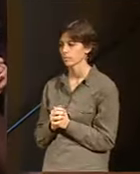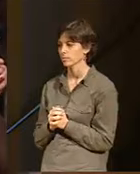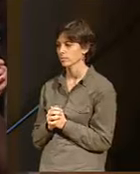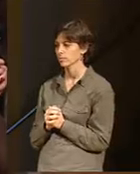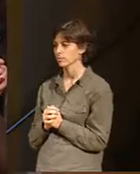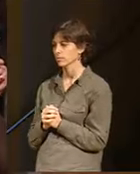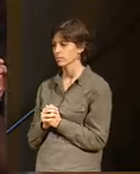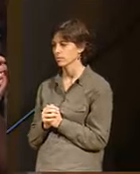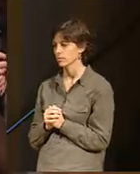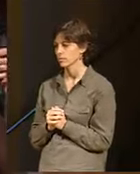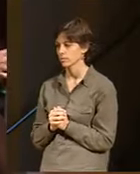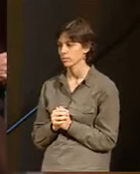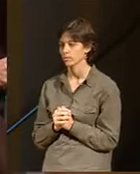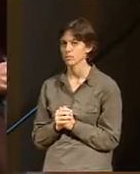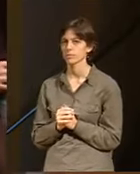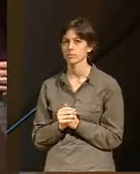Muchas gracias.